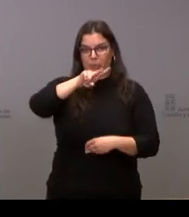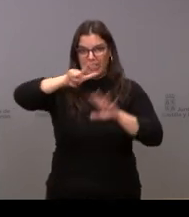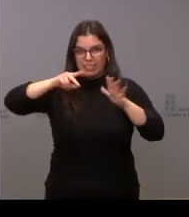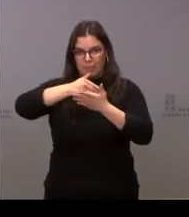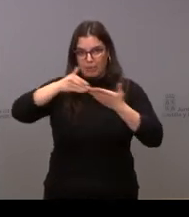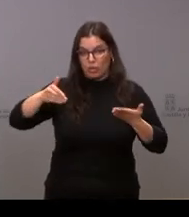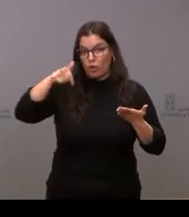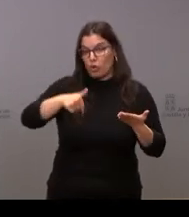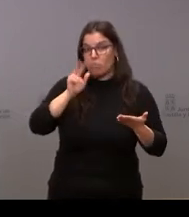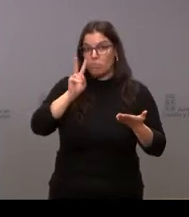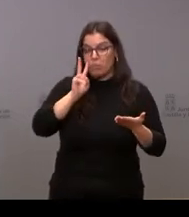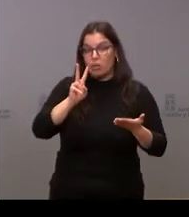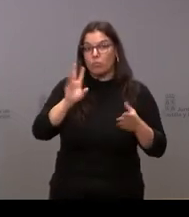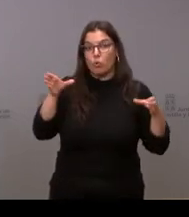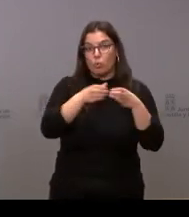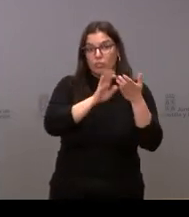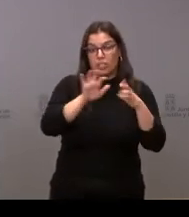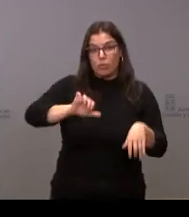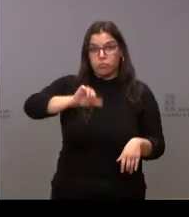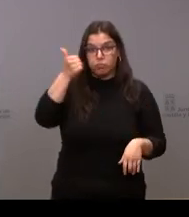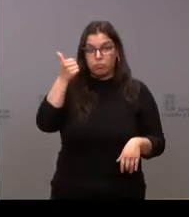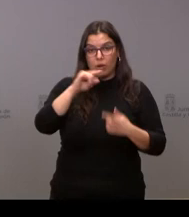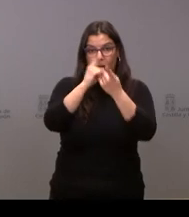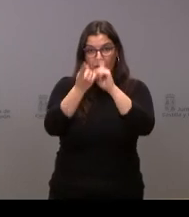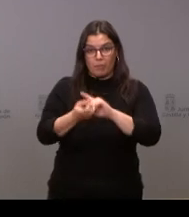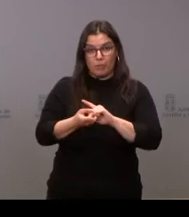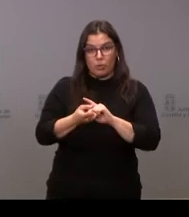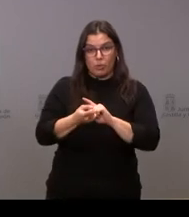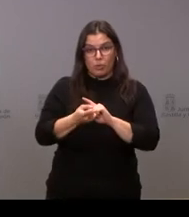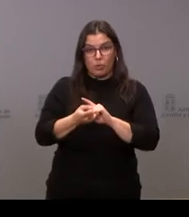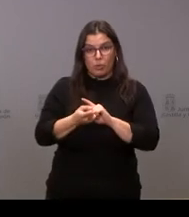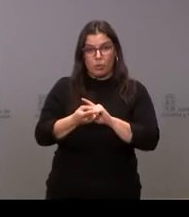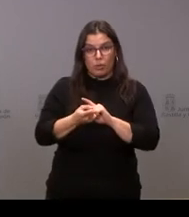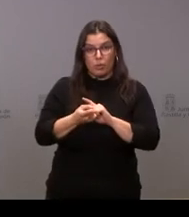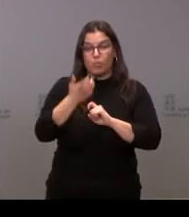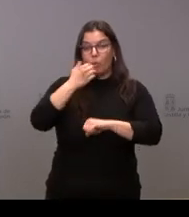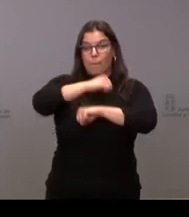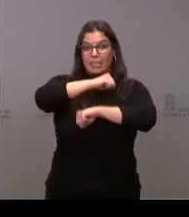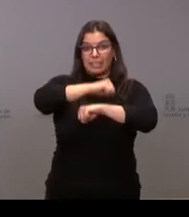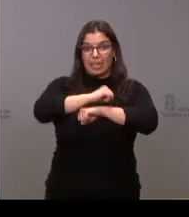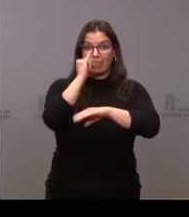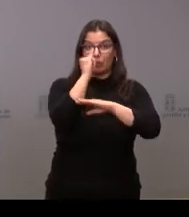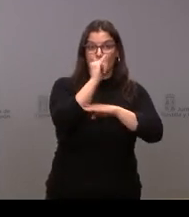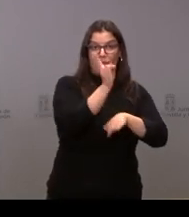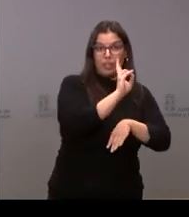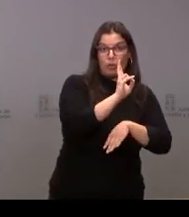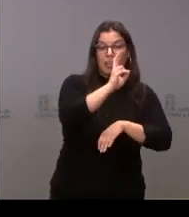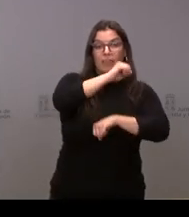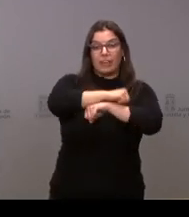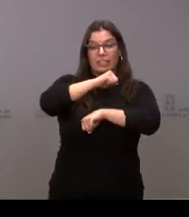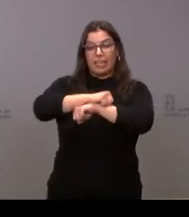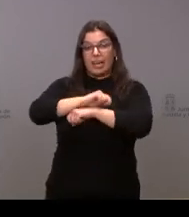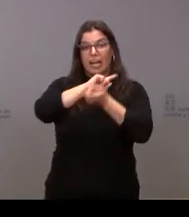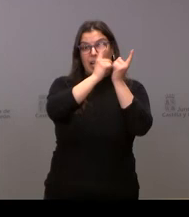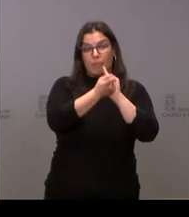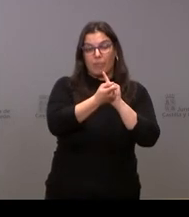hoy por ejemplo nos encontramos con que la Junta aprueba un cambio de ventanas en un instituto de Valladolid y un cambio de ventanas en un instituto